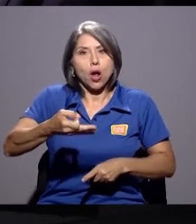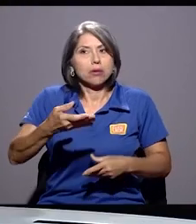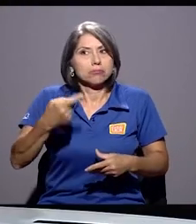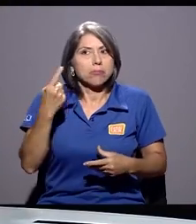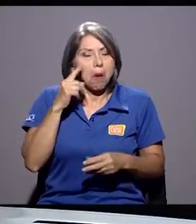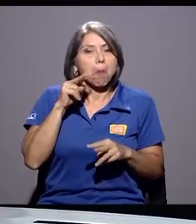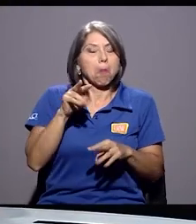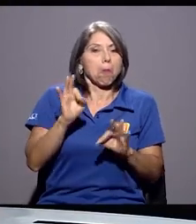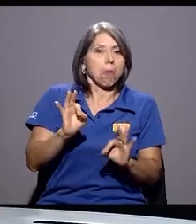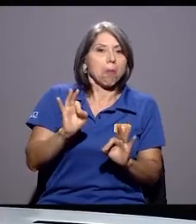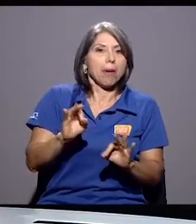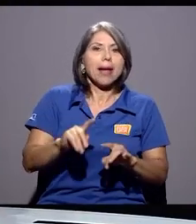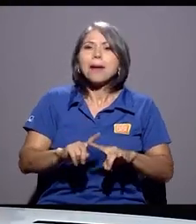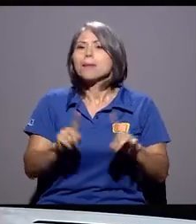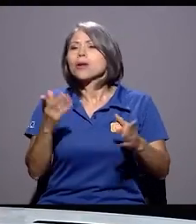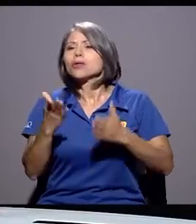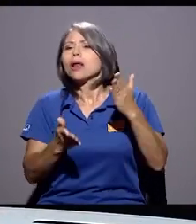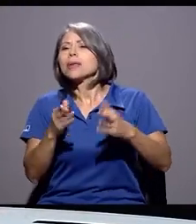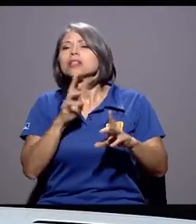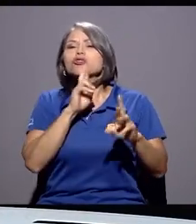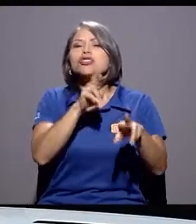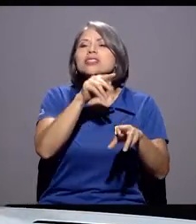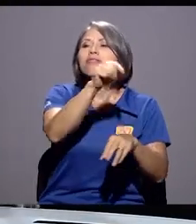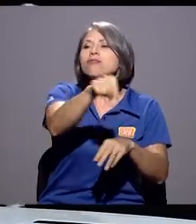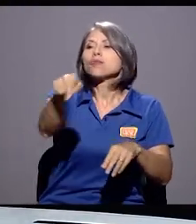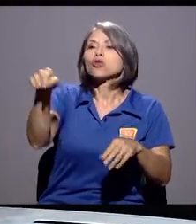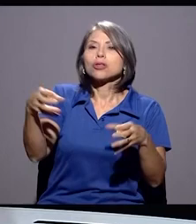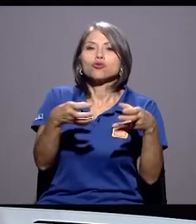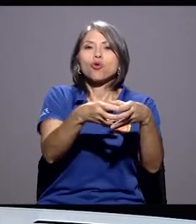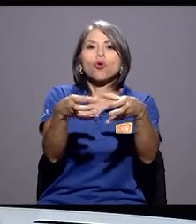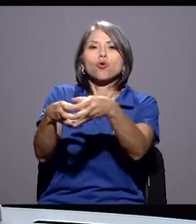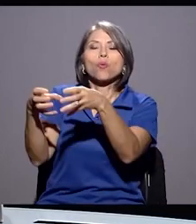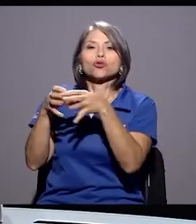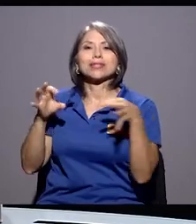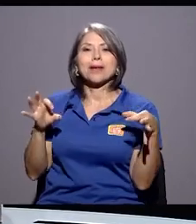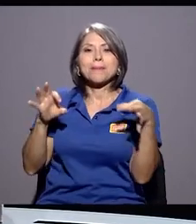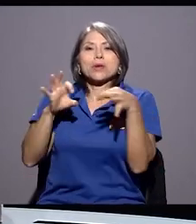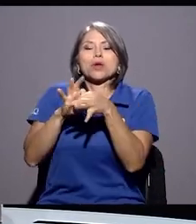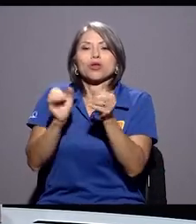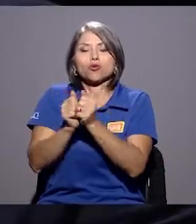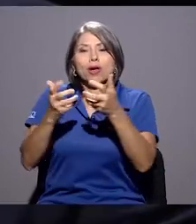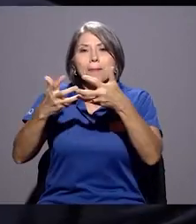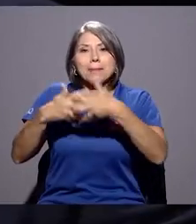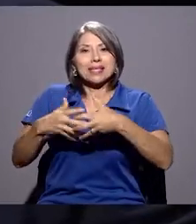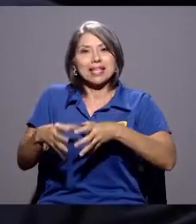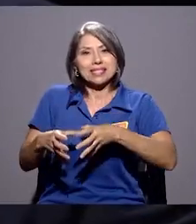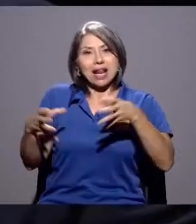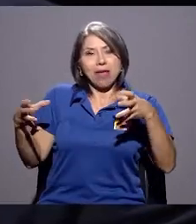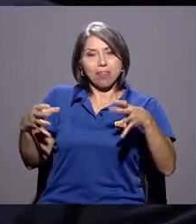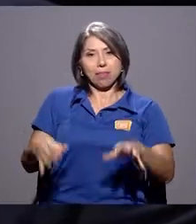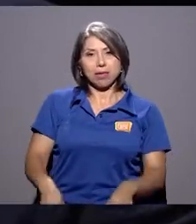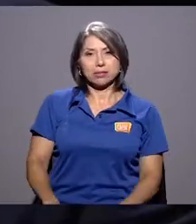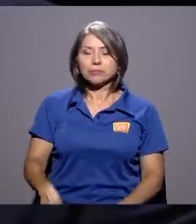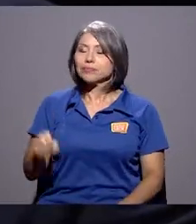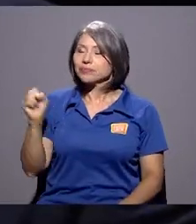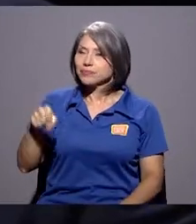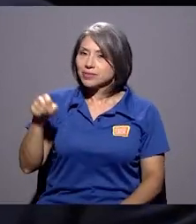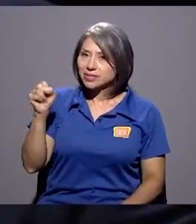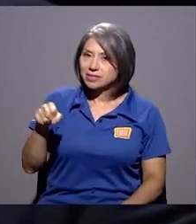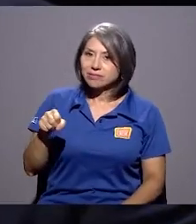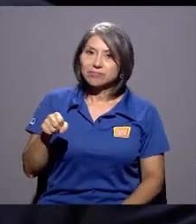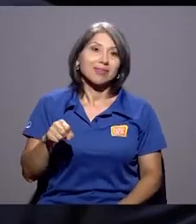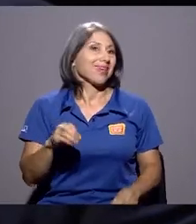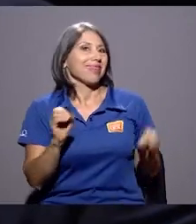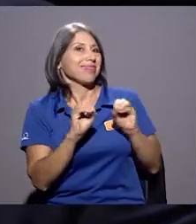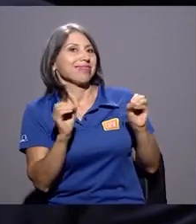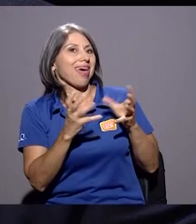llevado, sino más bien sectores que de repente están vinculados a grandes empresas. Sí, obviamente. Nadie